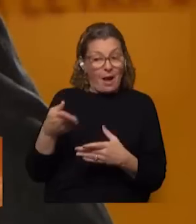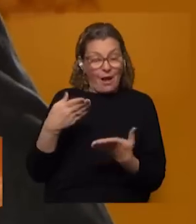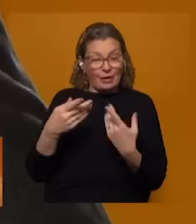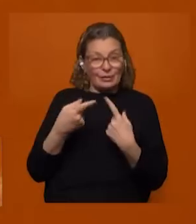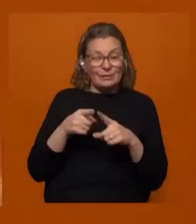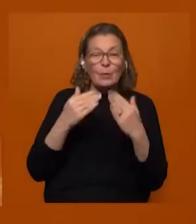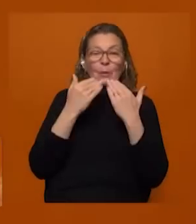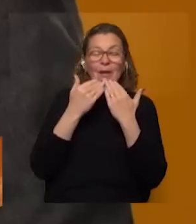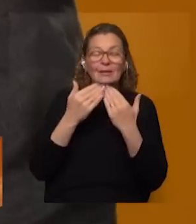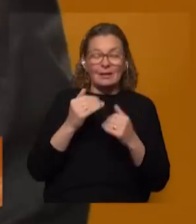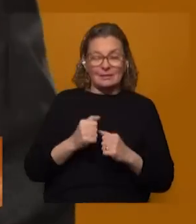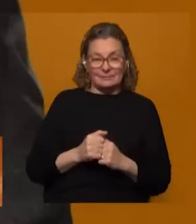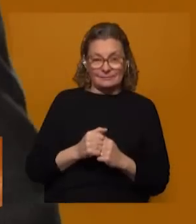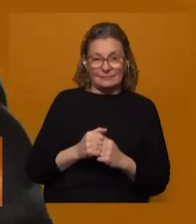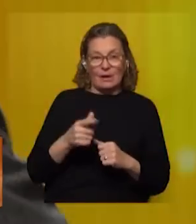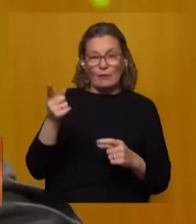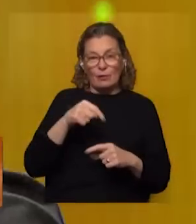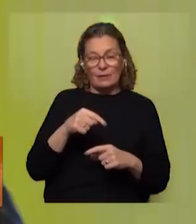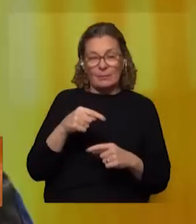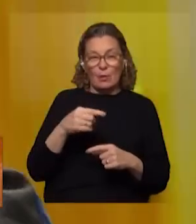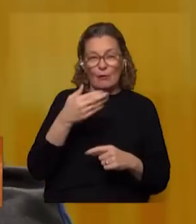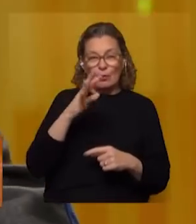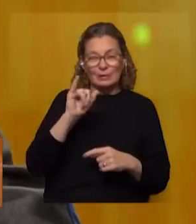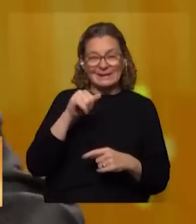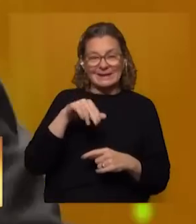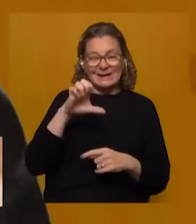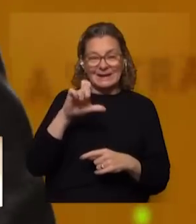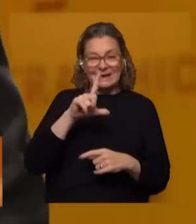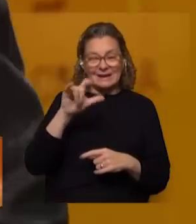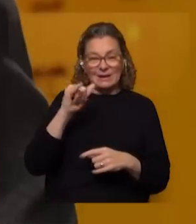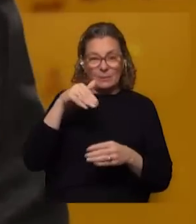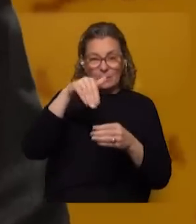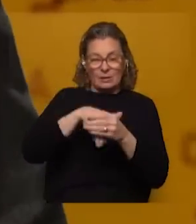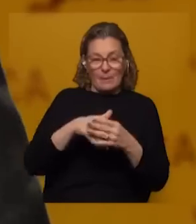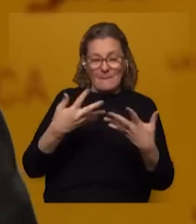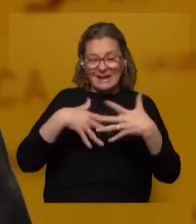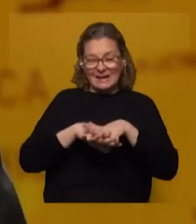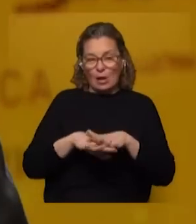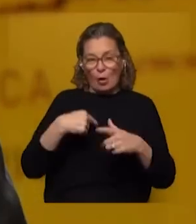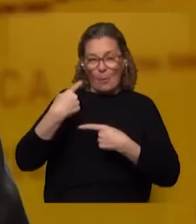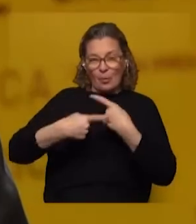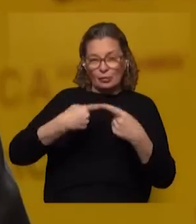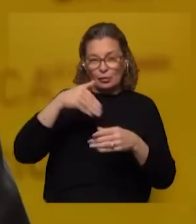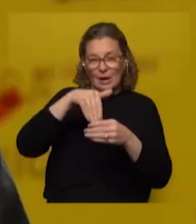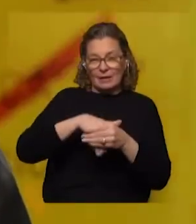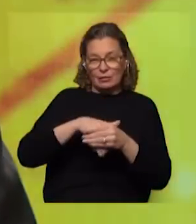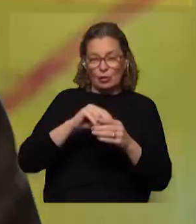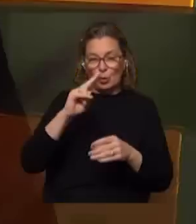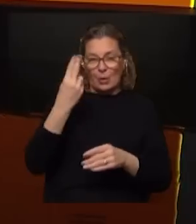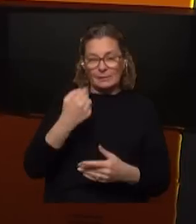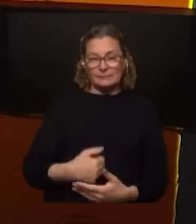seguimos viene Bottinelli a hablar de plebiscitos mezclados con proceso de elección nacional